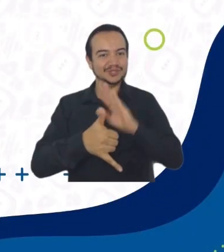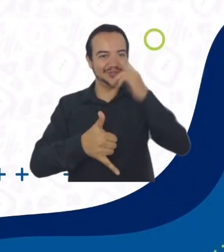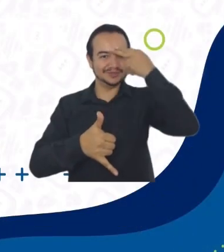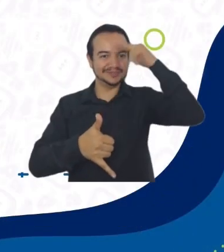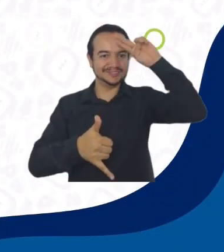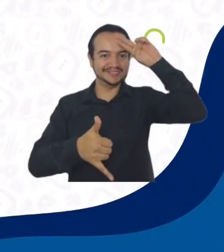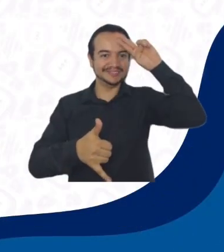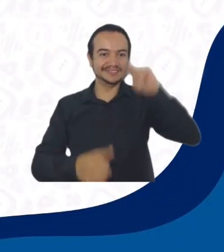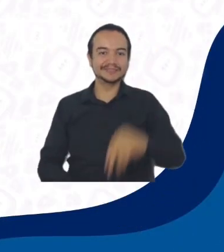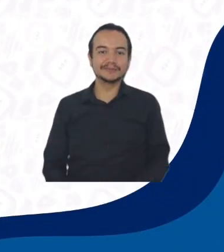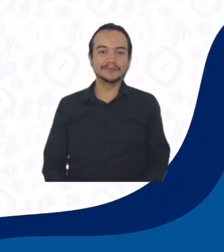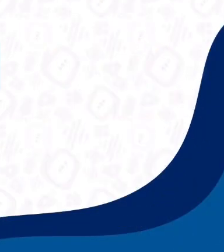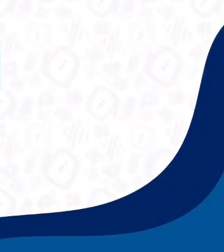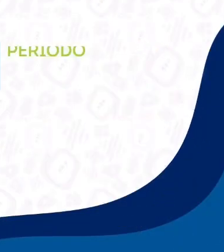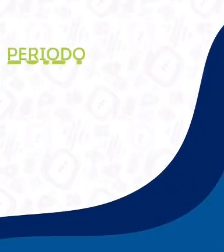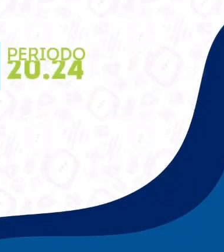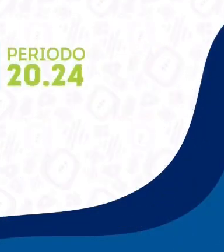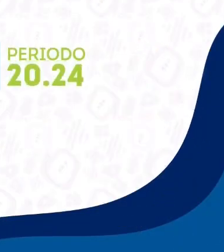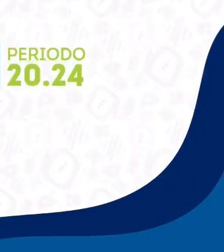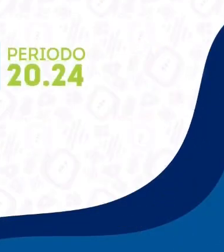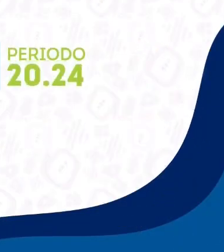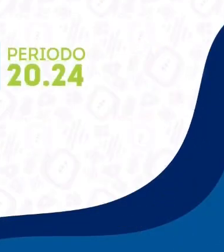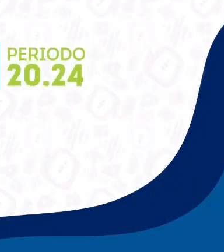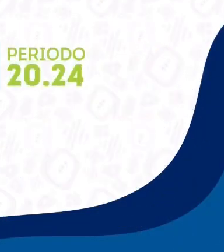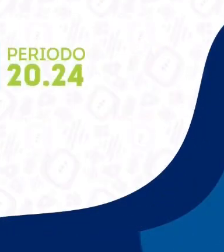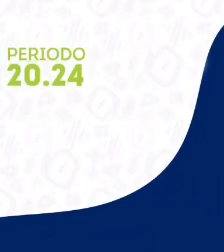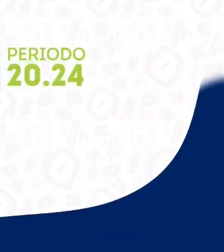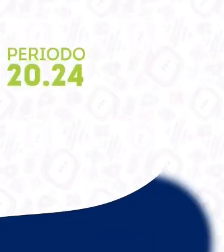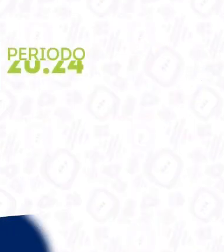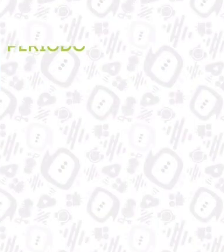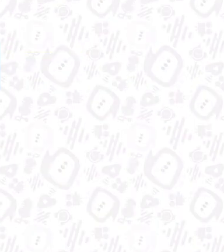Aún más influyente e innovador.